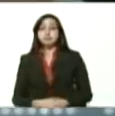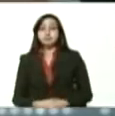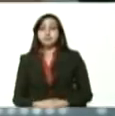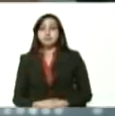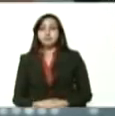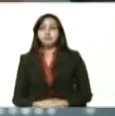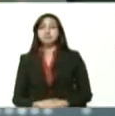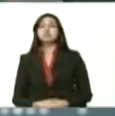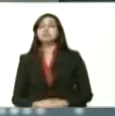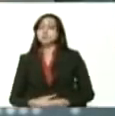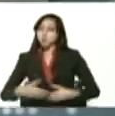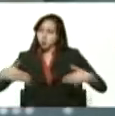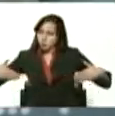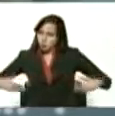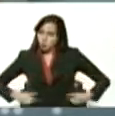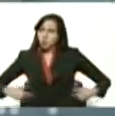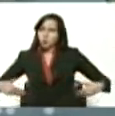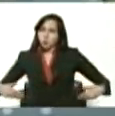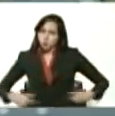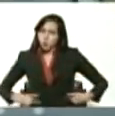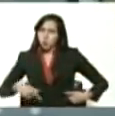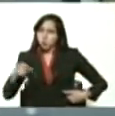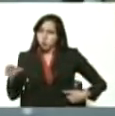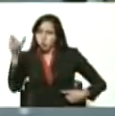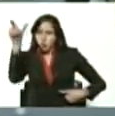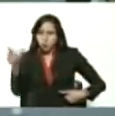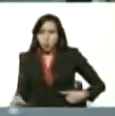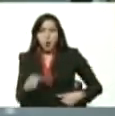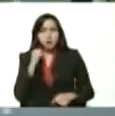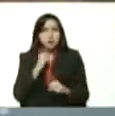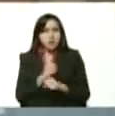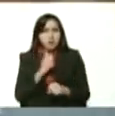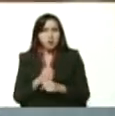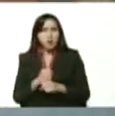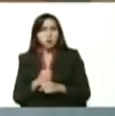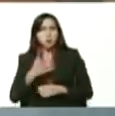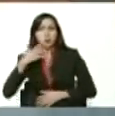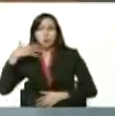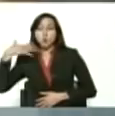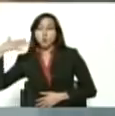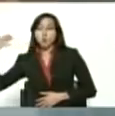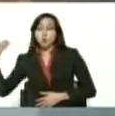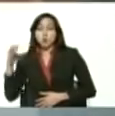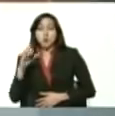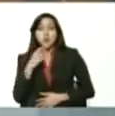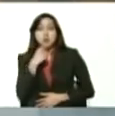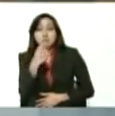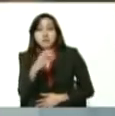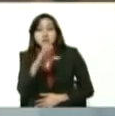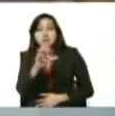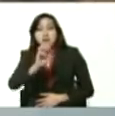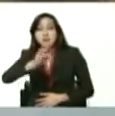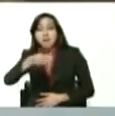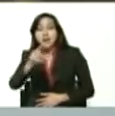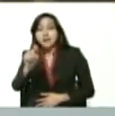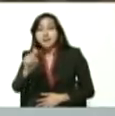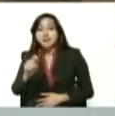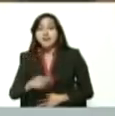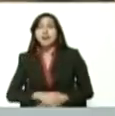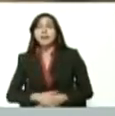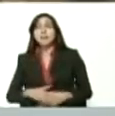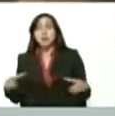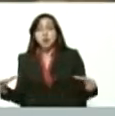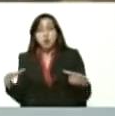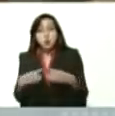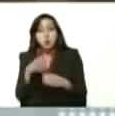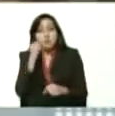tremendo esfuerzo fíjese el trabajador habla orgulloso del CEPT del consejo productivo